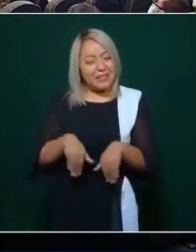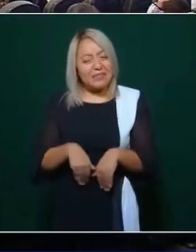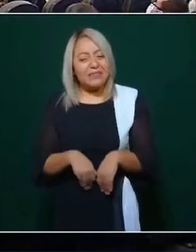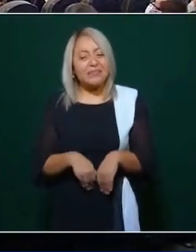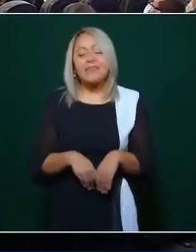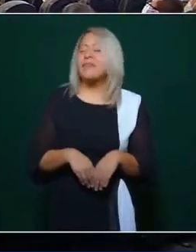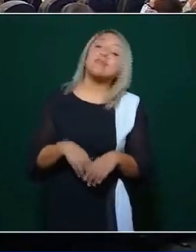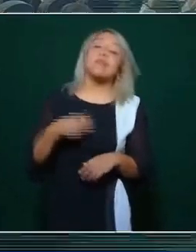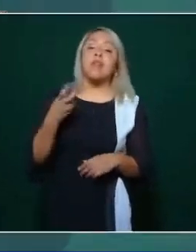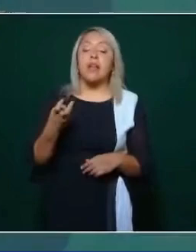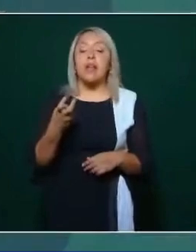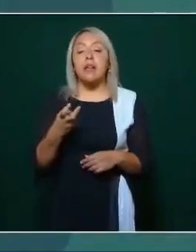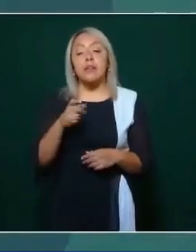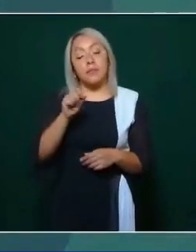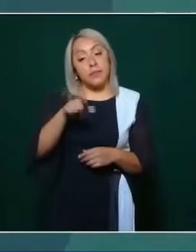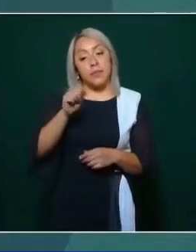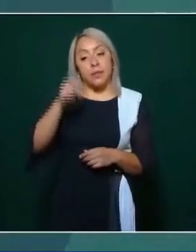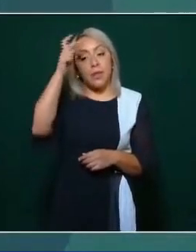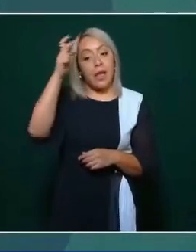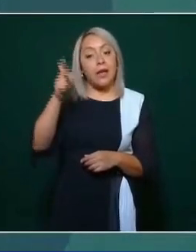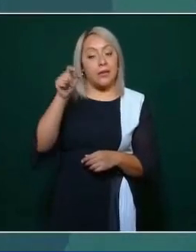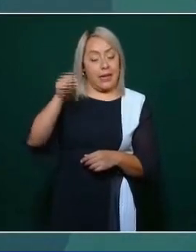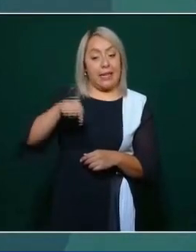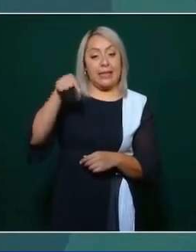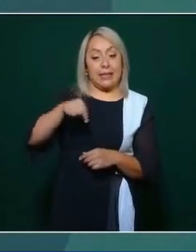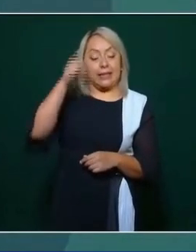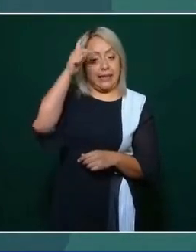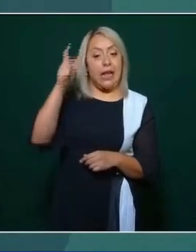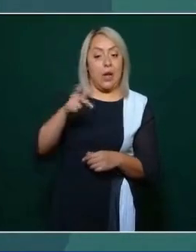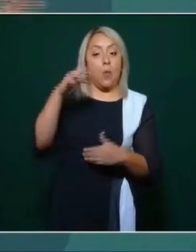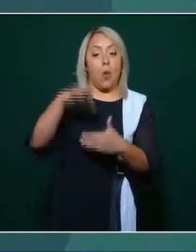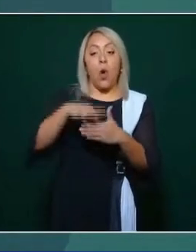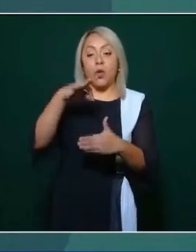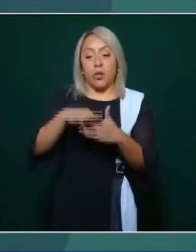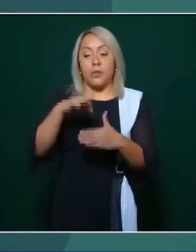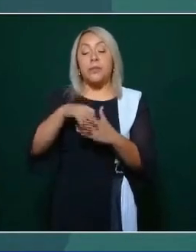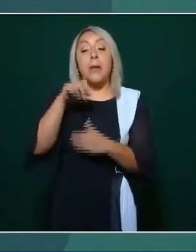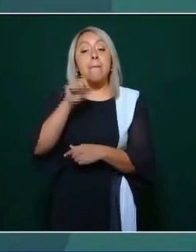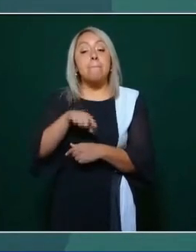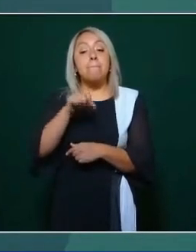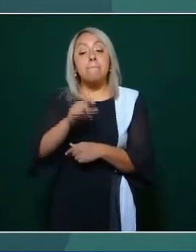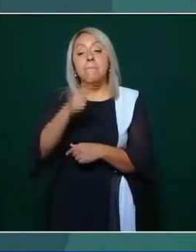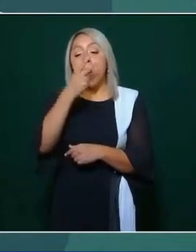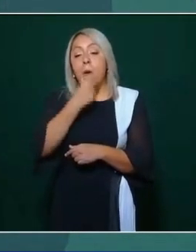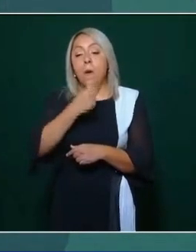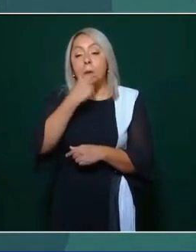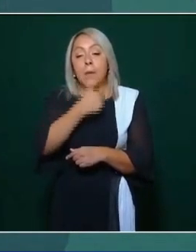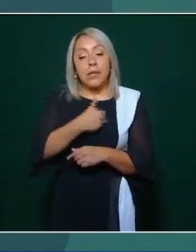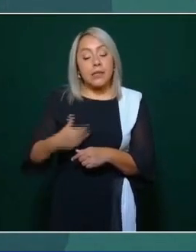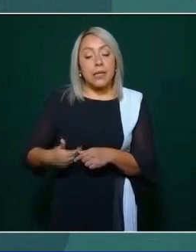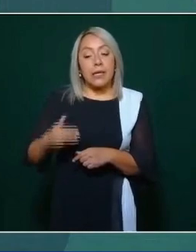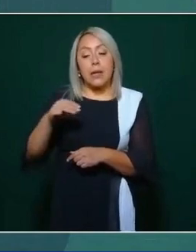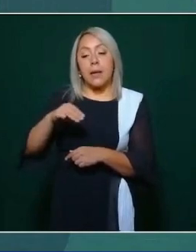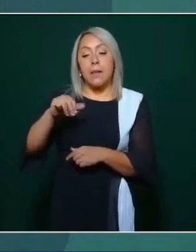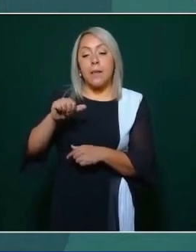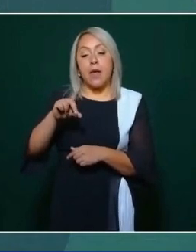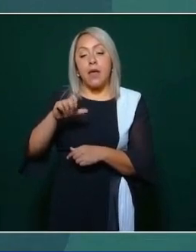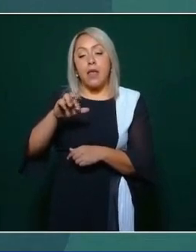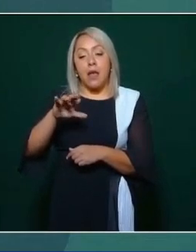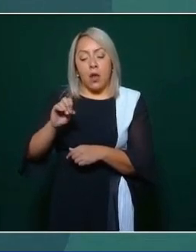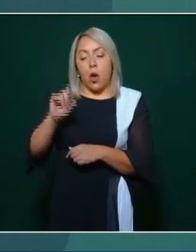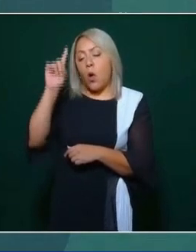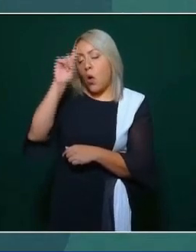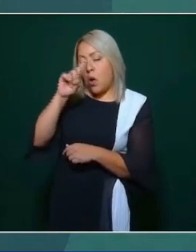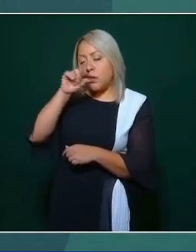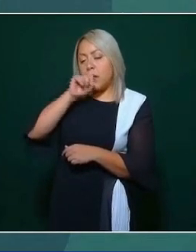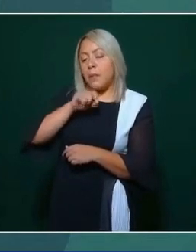de Hidalgo de unas elecciones en Hidalgo en donde Madero le recomienda al gobernador de Hidalgo